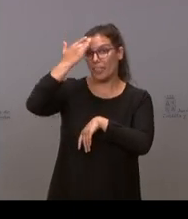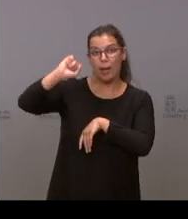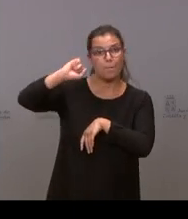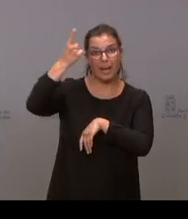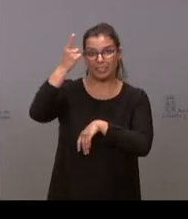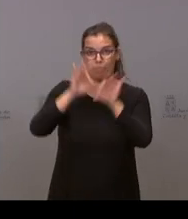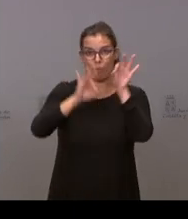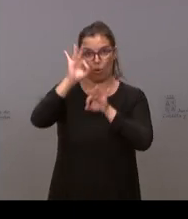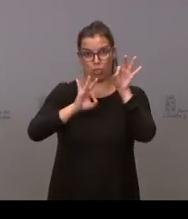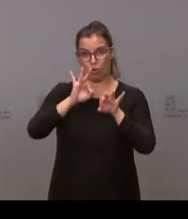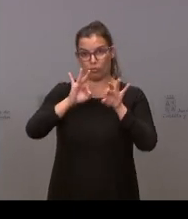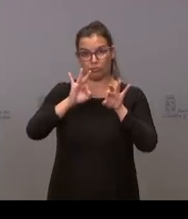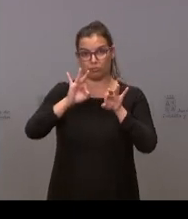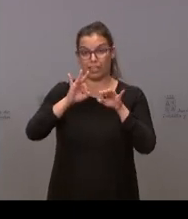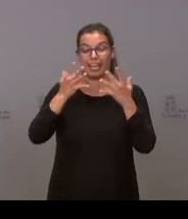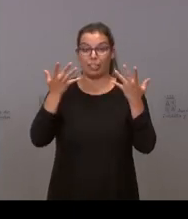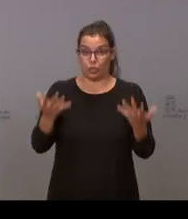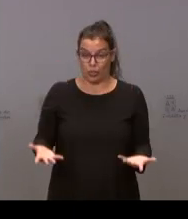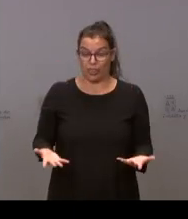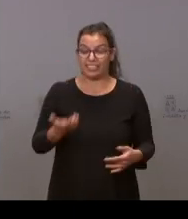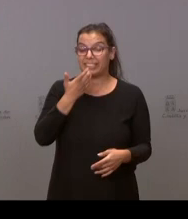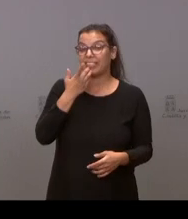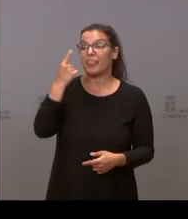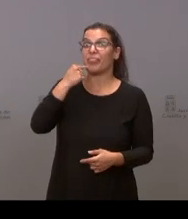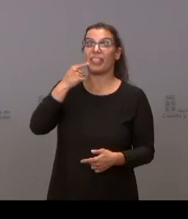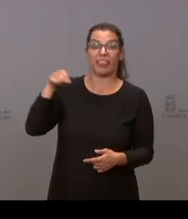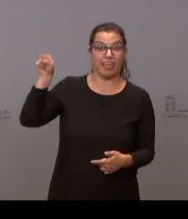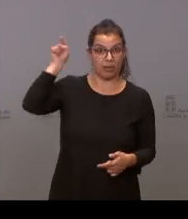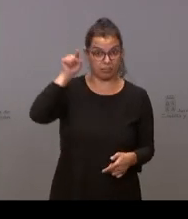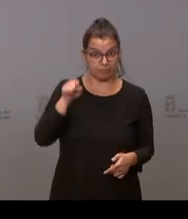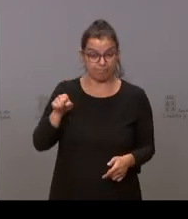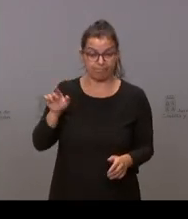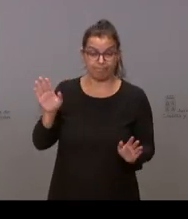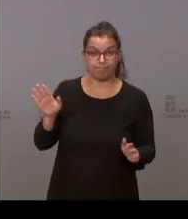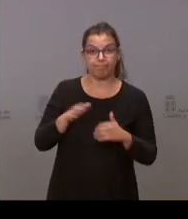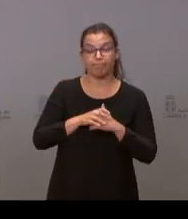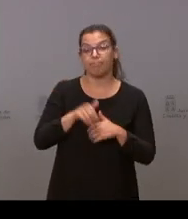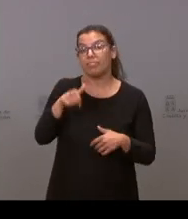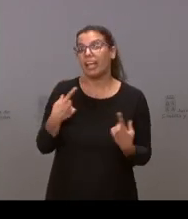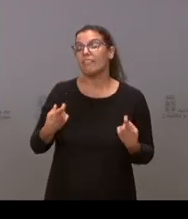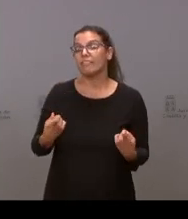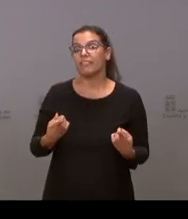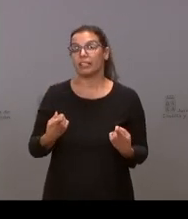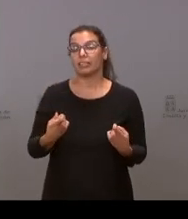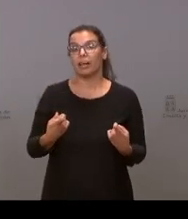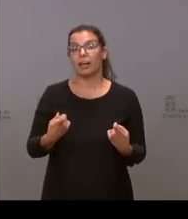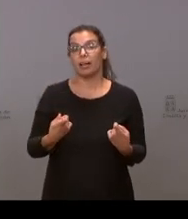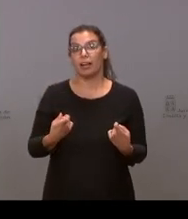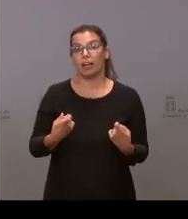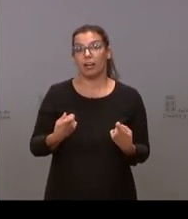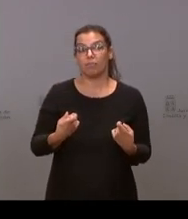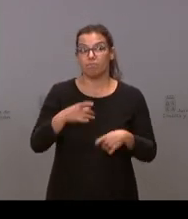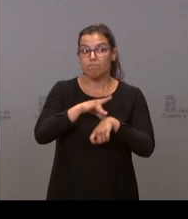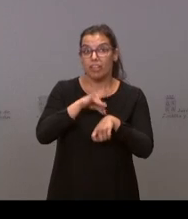habitantes. Por tanto, cuando se dice que lo que faltan en esta comunidad son